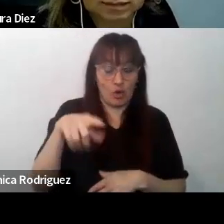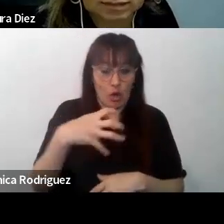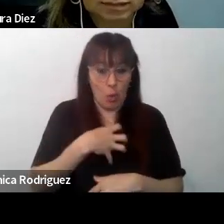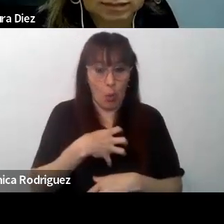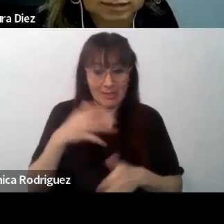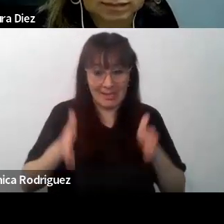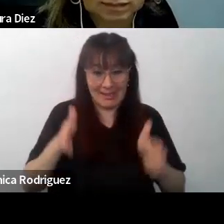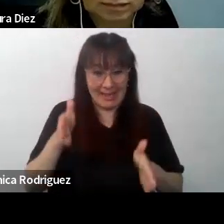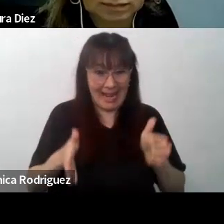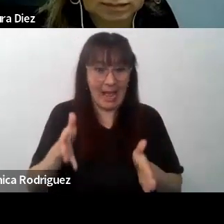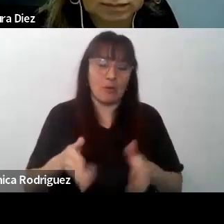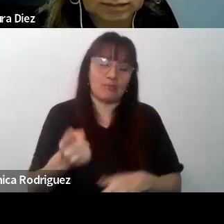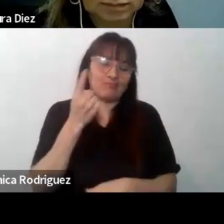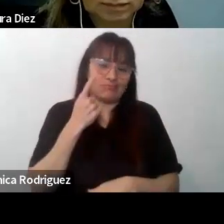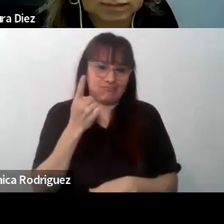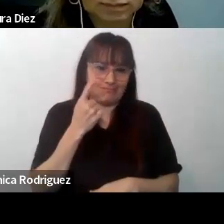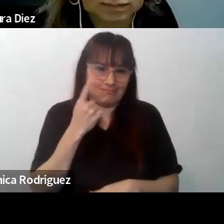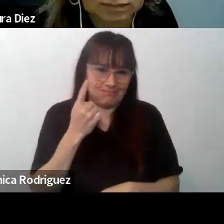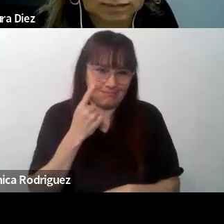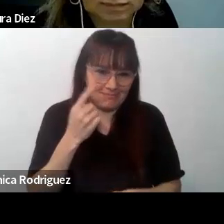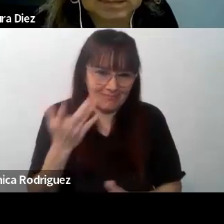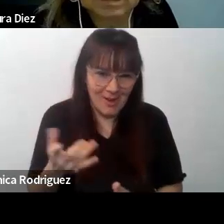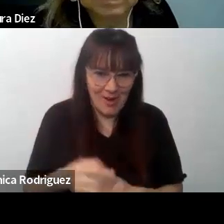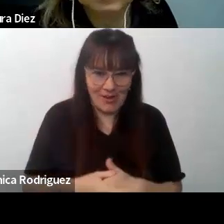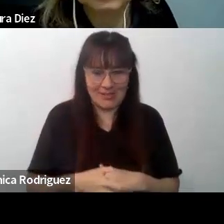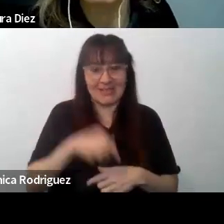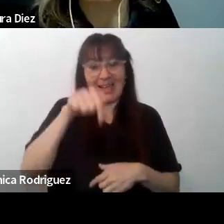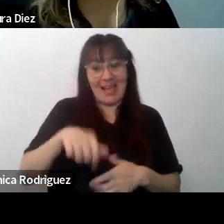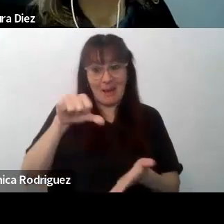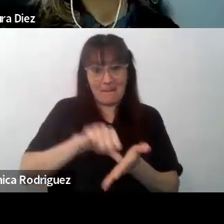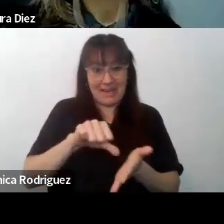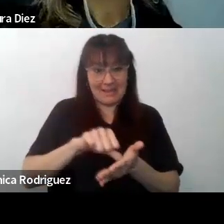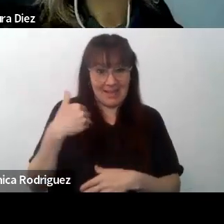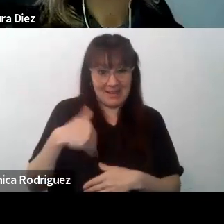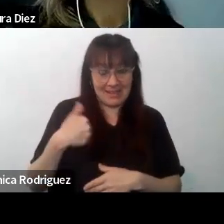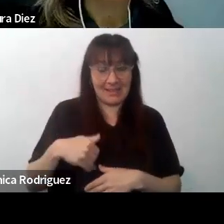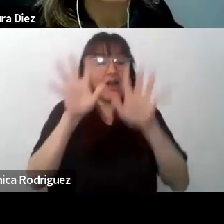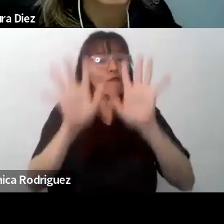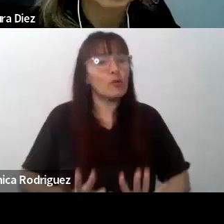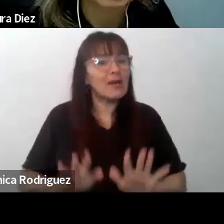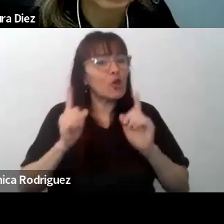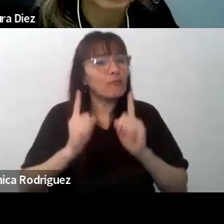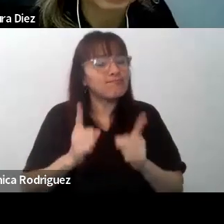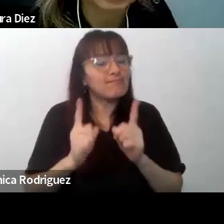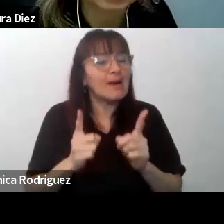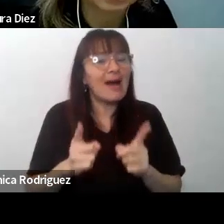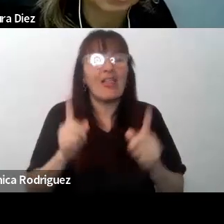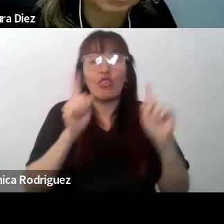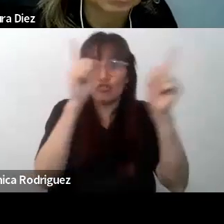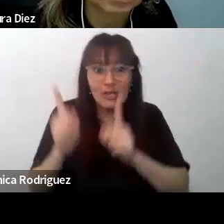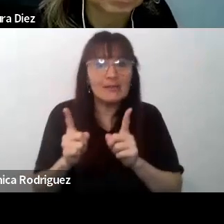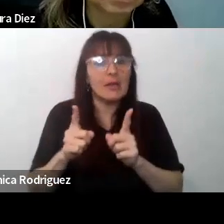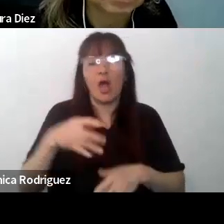tramo ya conocen. En nuestro país la formación permanente de los docentes es una